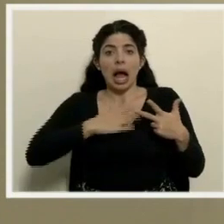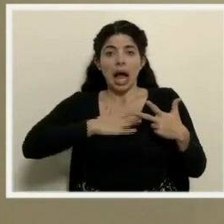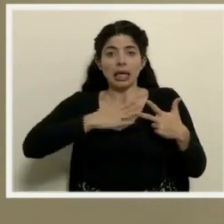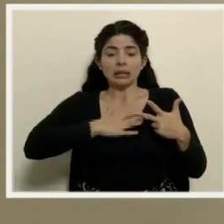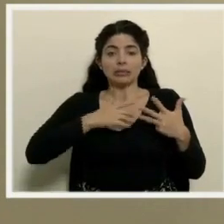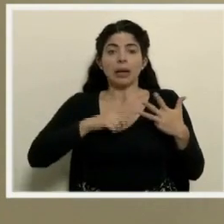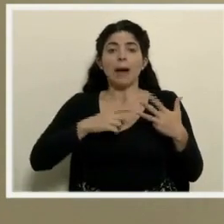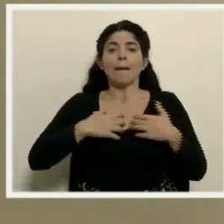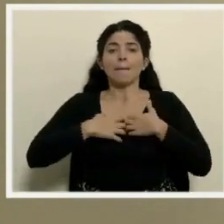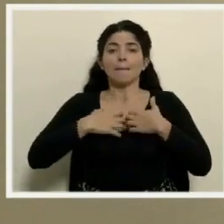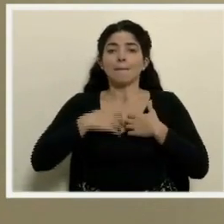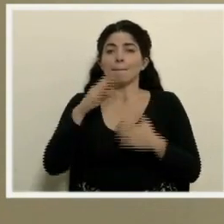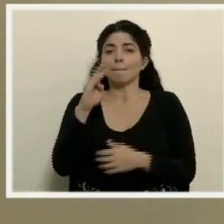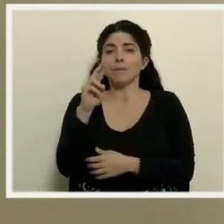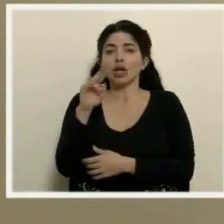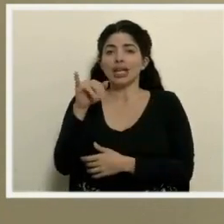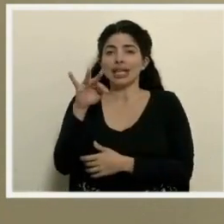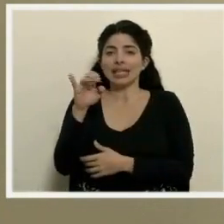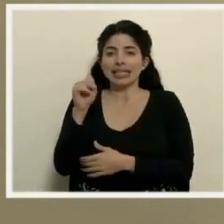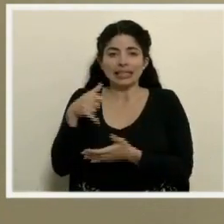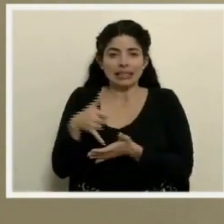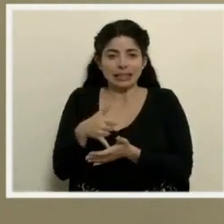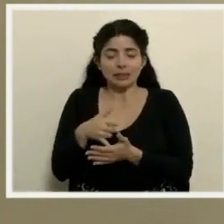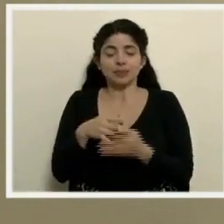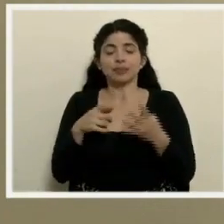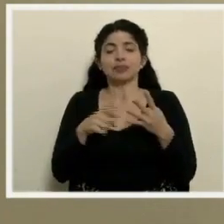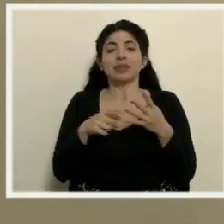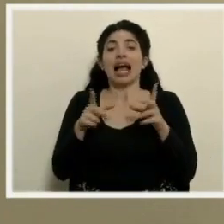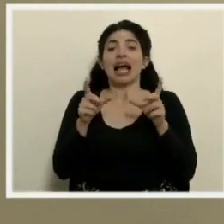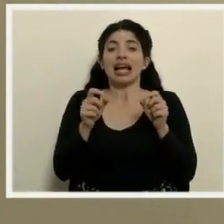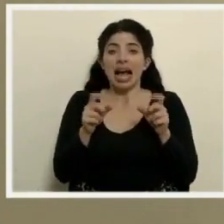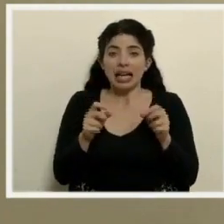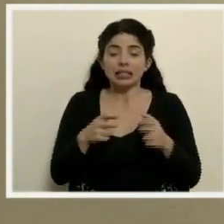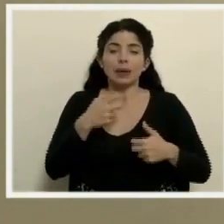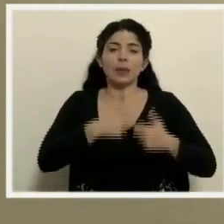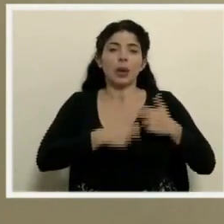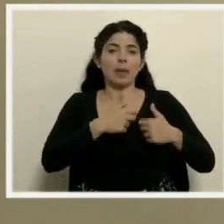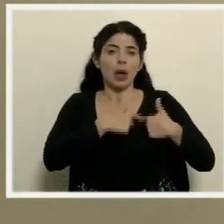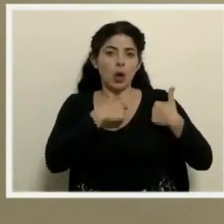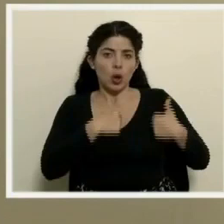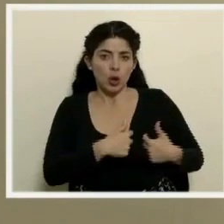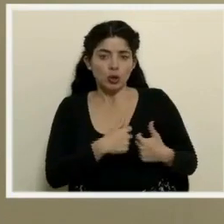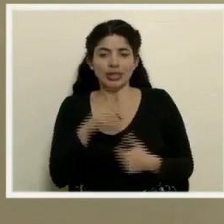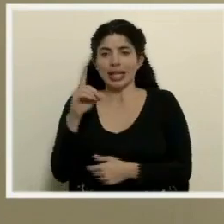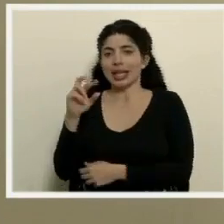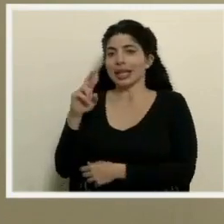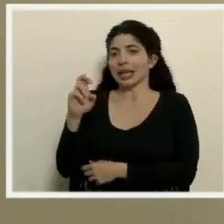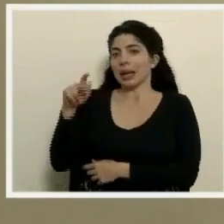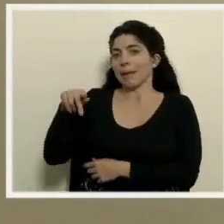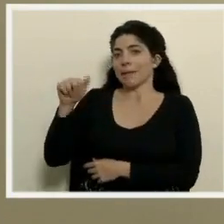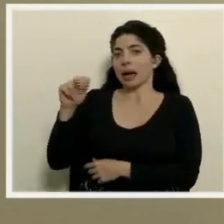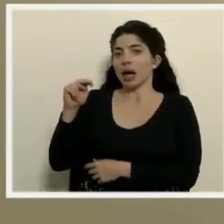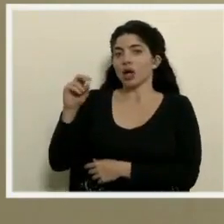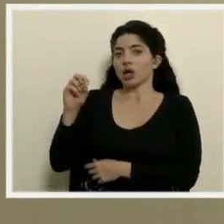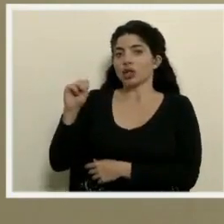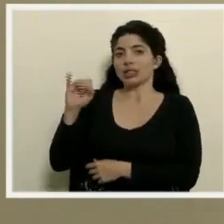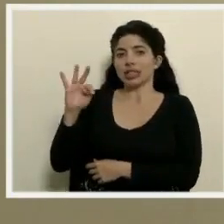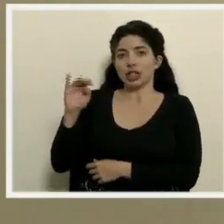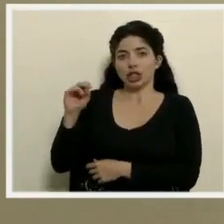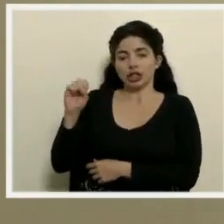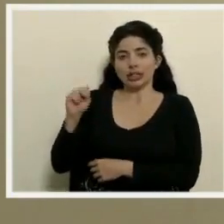la bronquitis crónica, el cáncer, las cardiopatías, la drepanocitosis, la